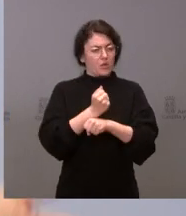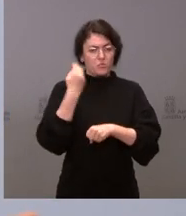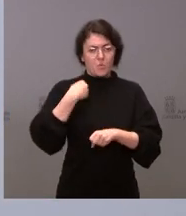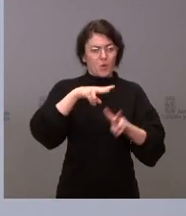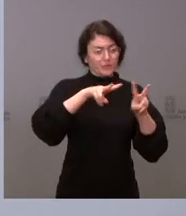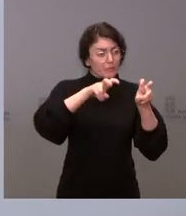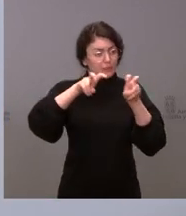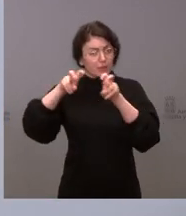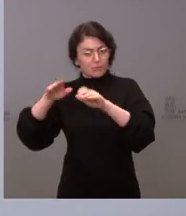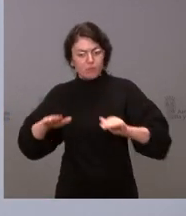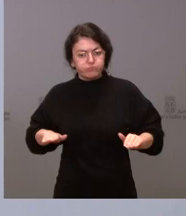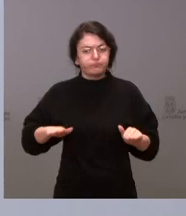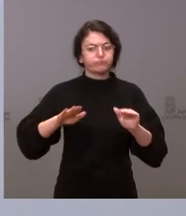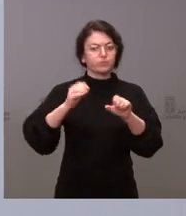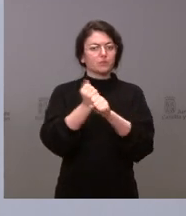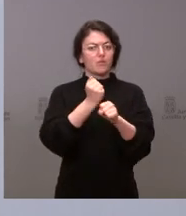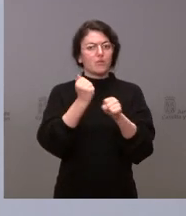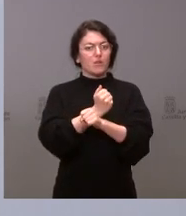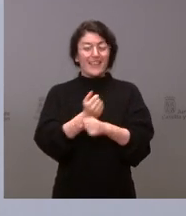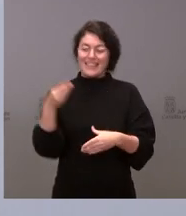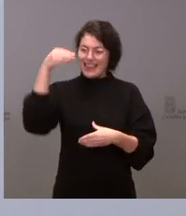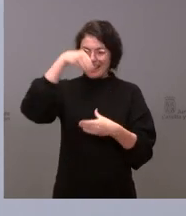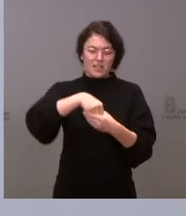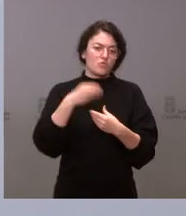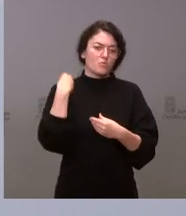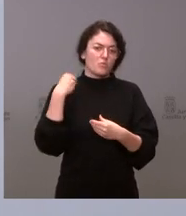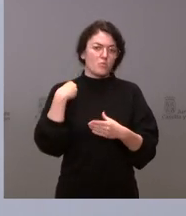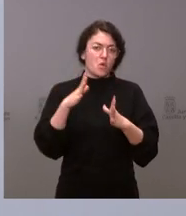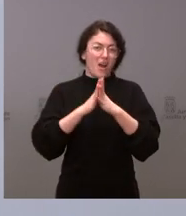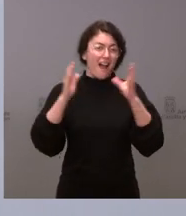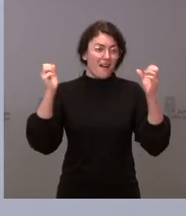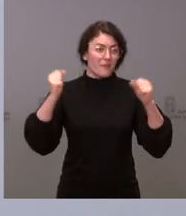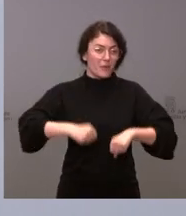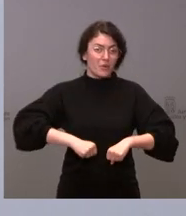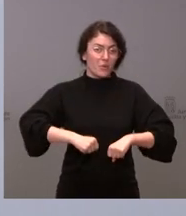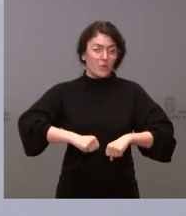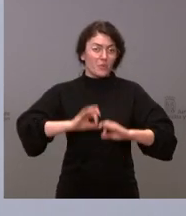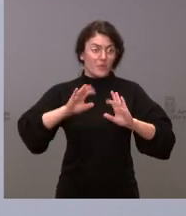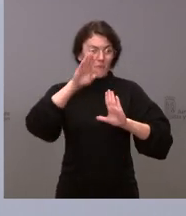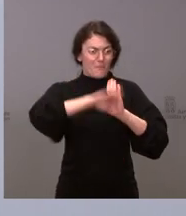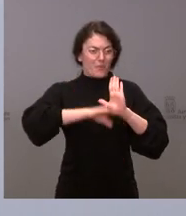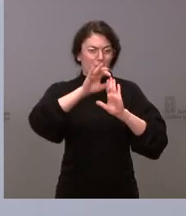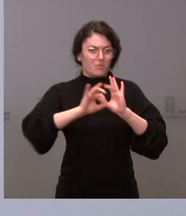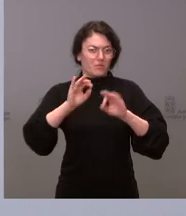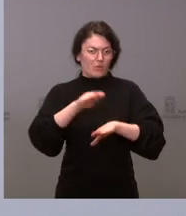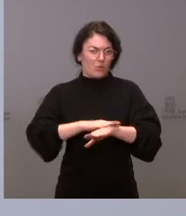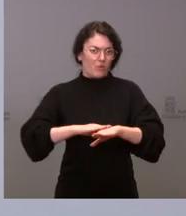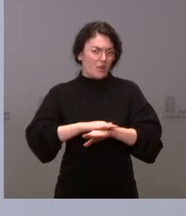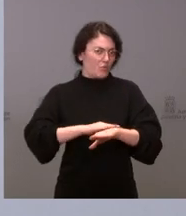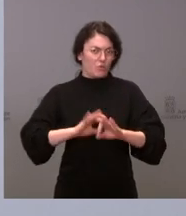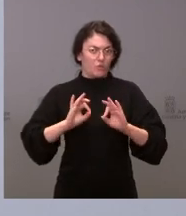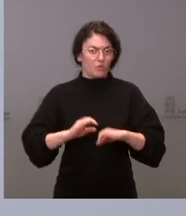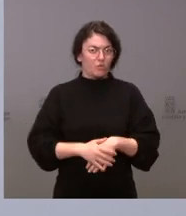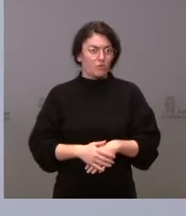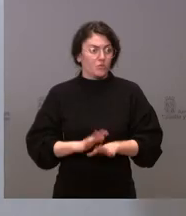y siempre vinculadas dentro de lo que era el acuerdo, el programa de Gobierno. Espero